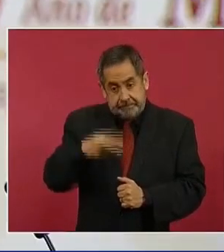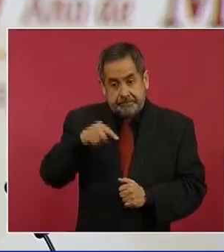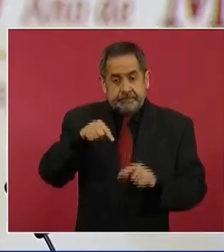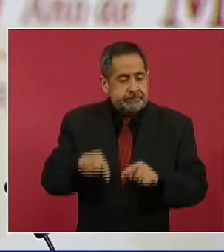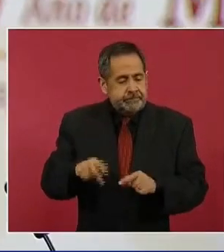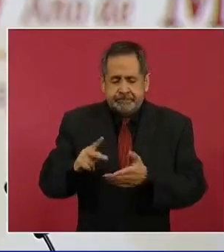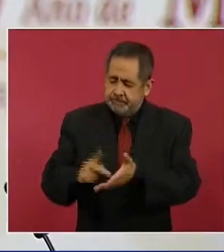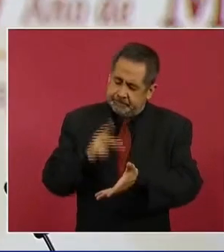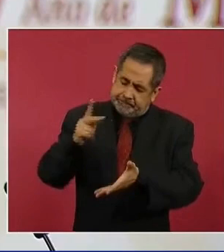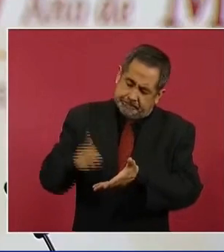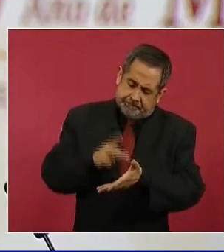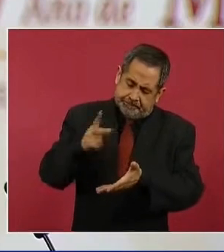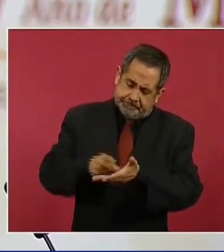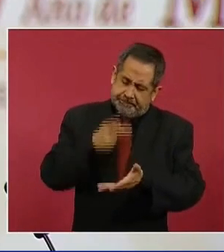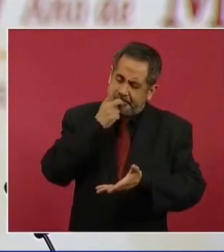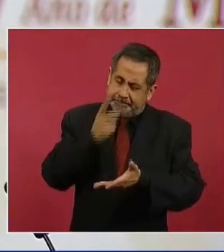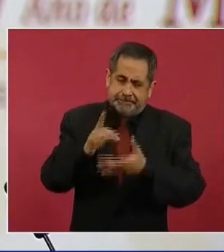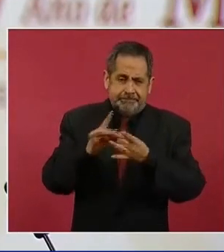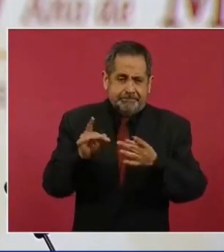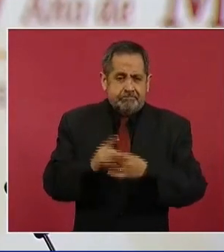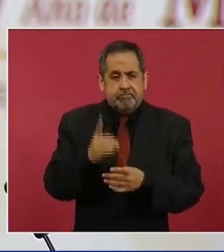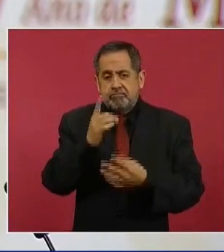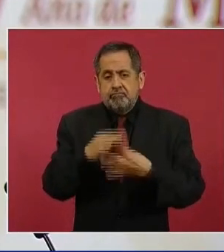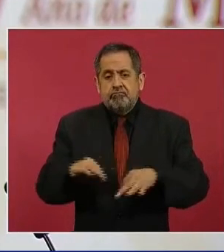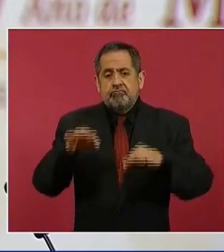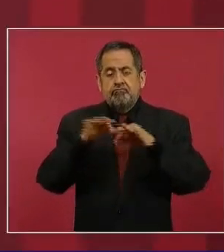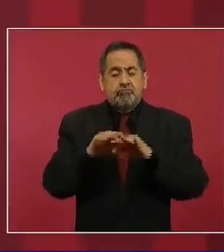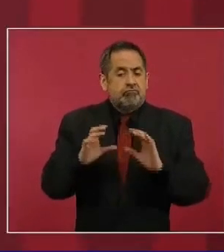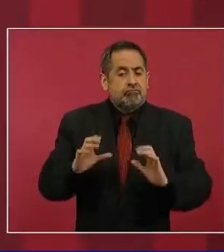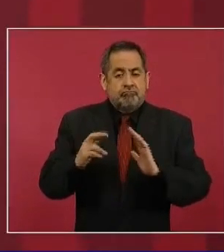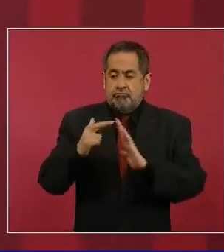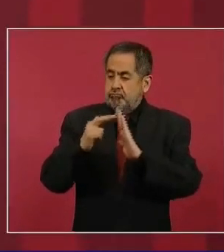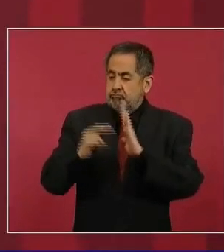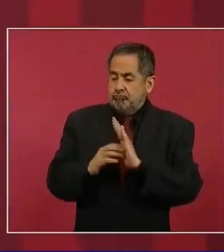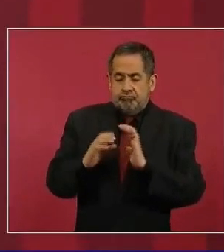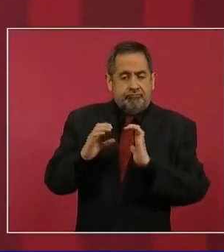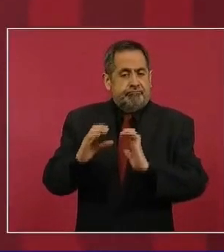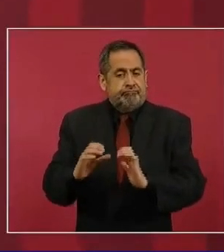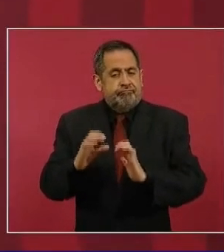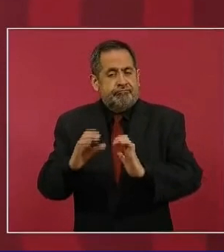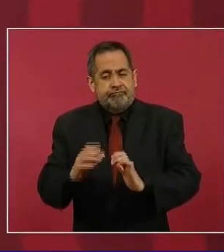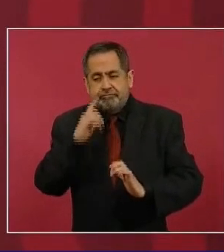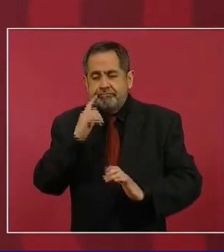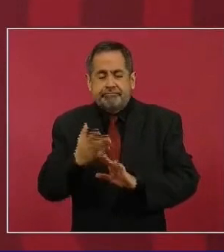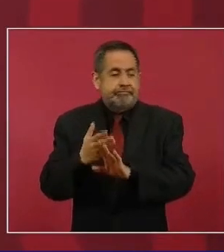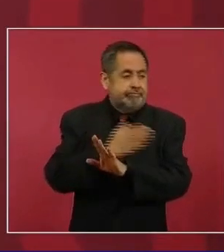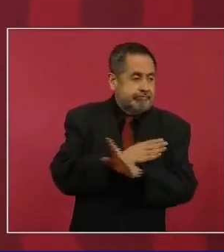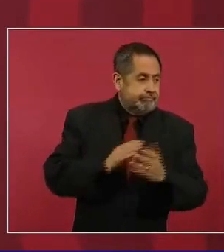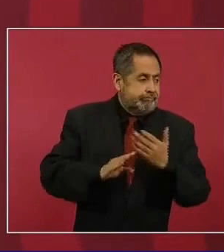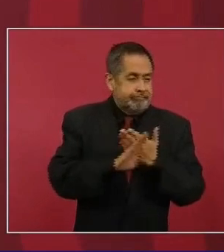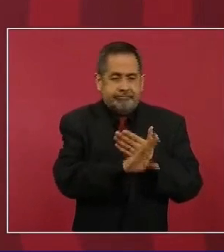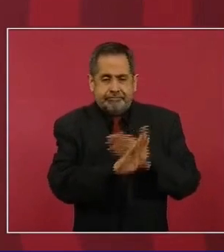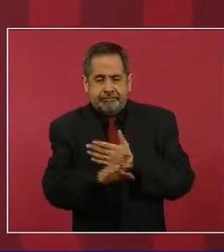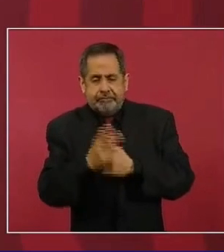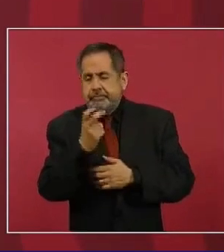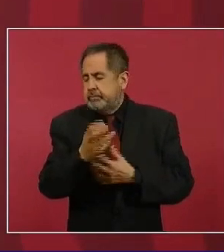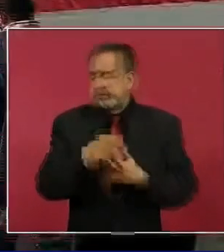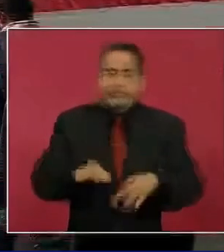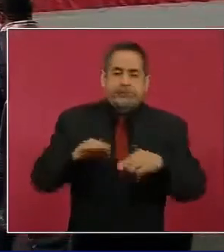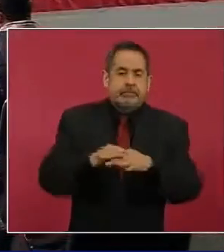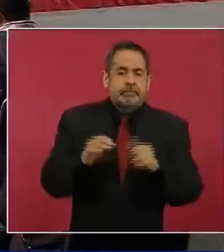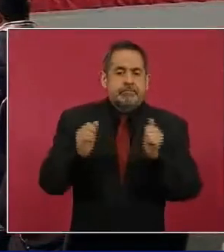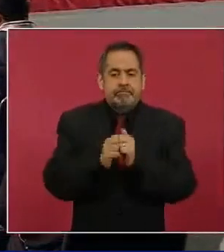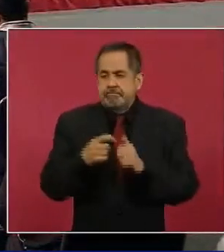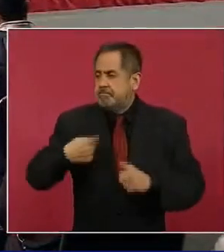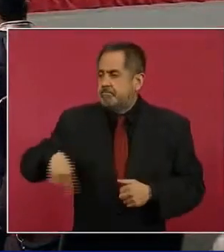enfáticamente nuestro interés por las medidas de prevención, ha sido a través del